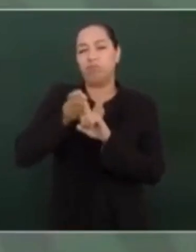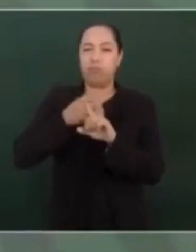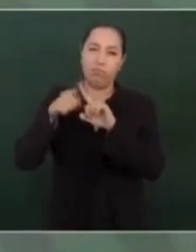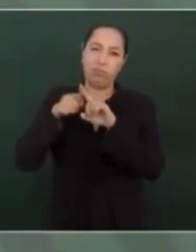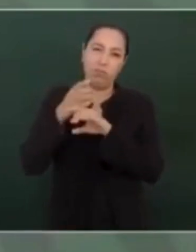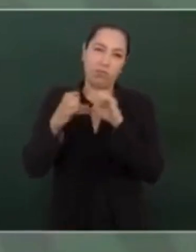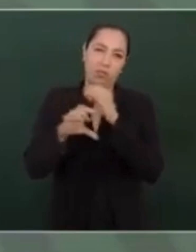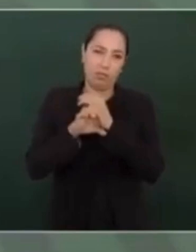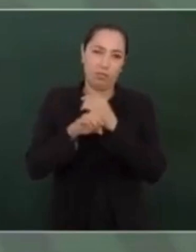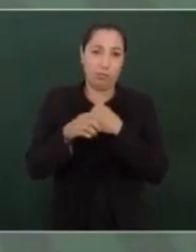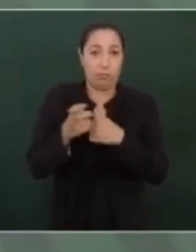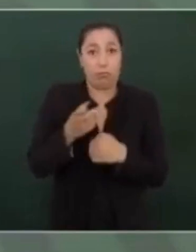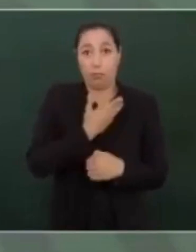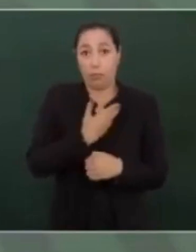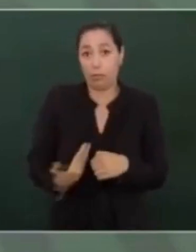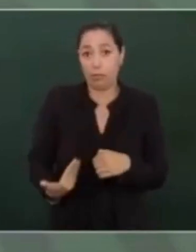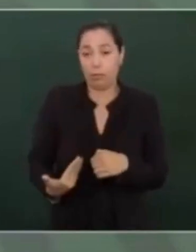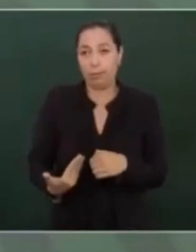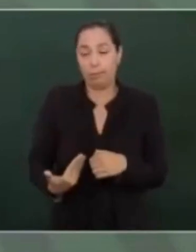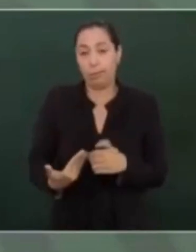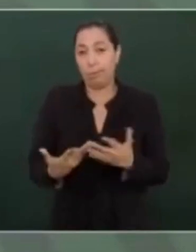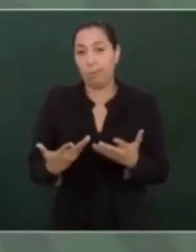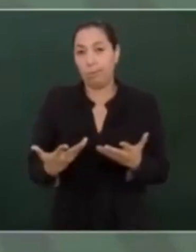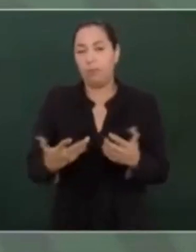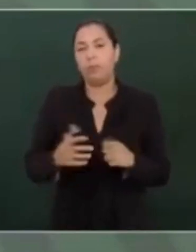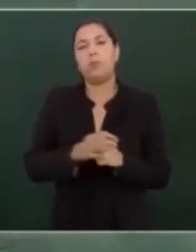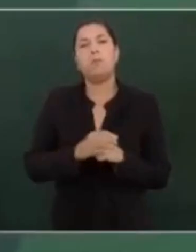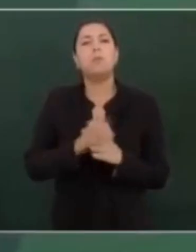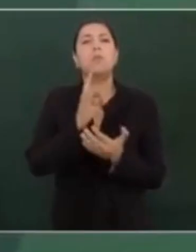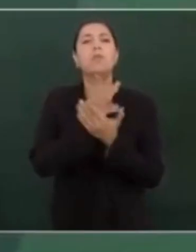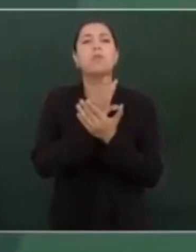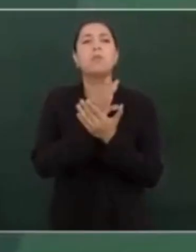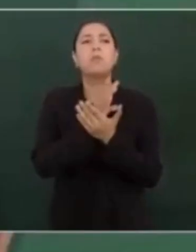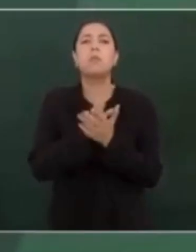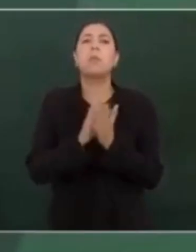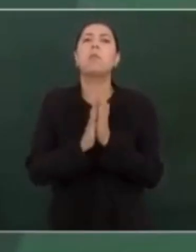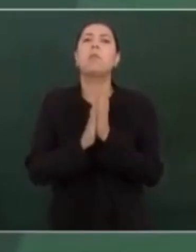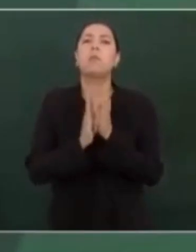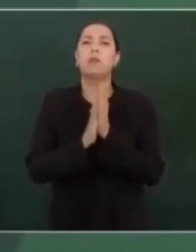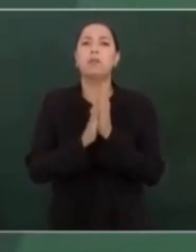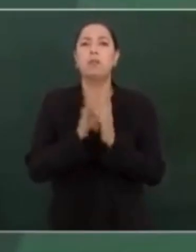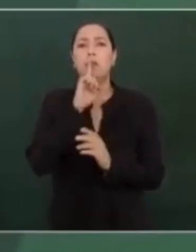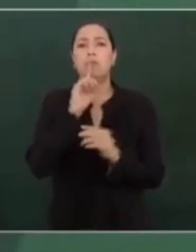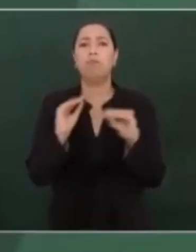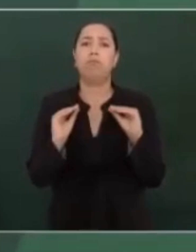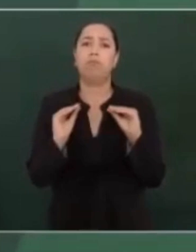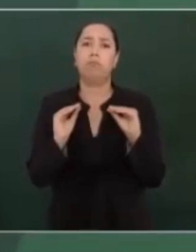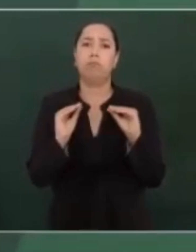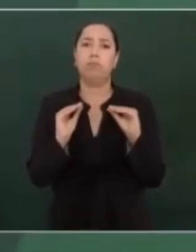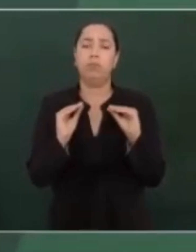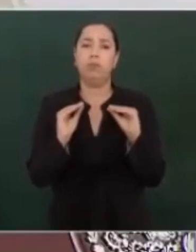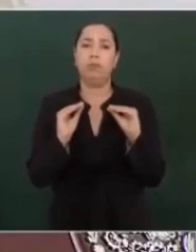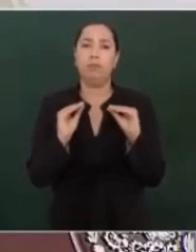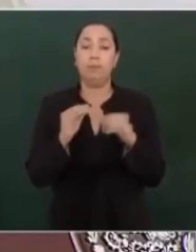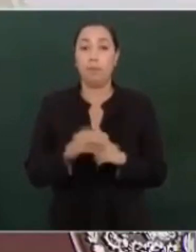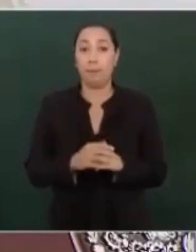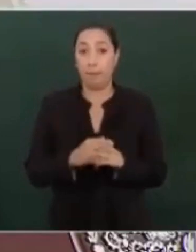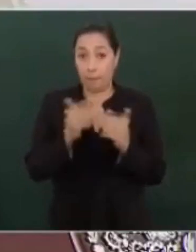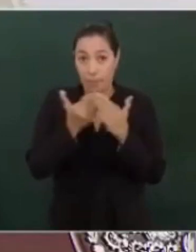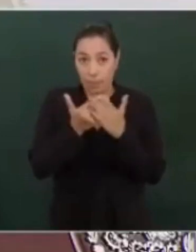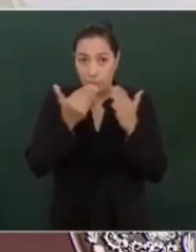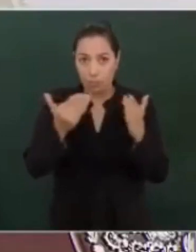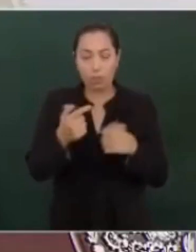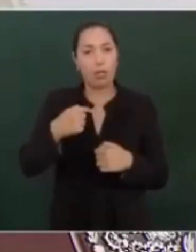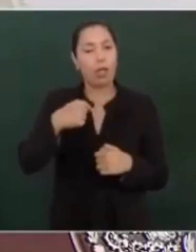a aplaudir y a callar, ahora a mí